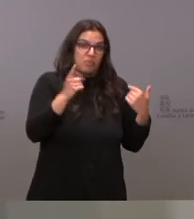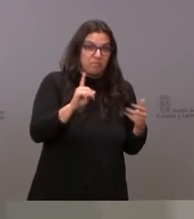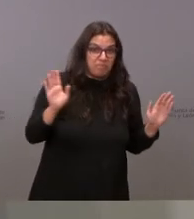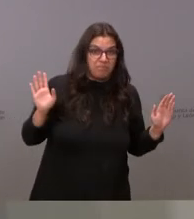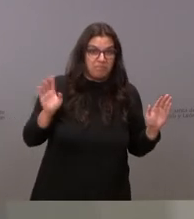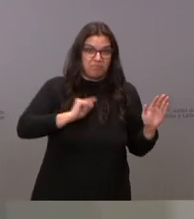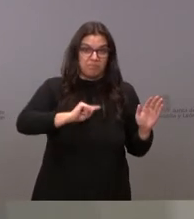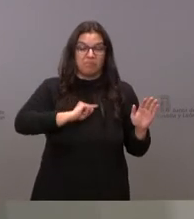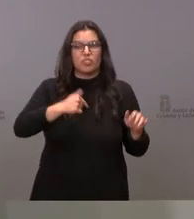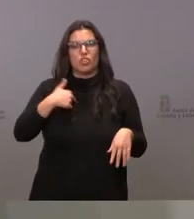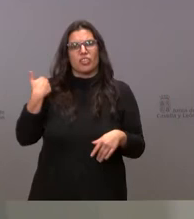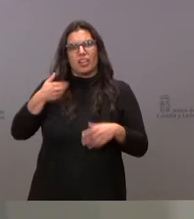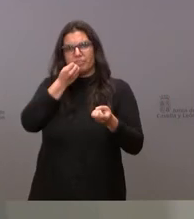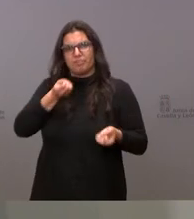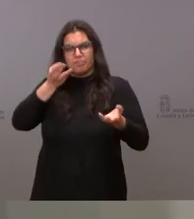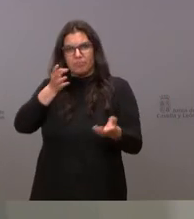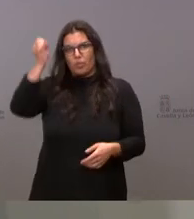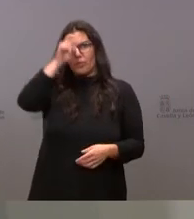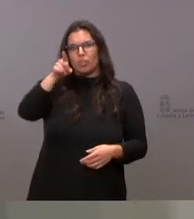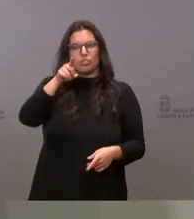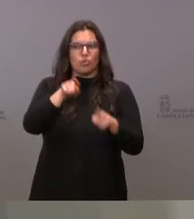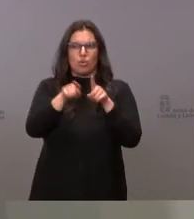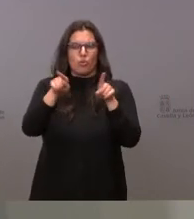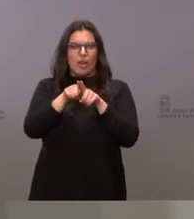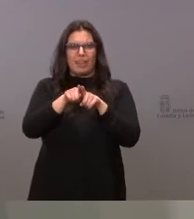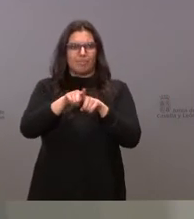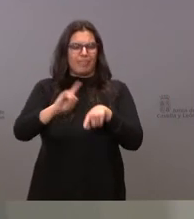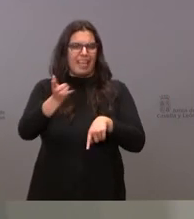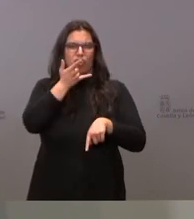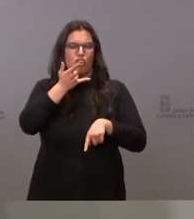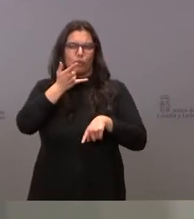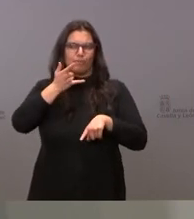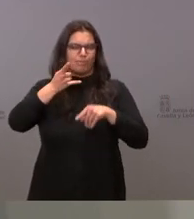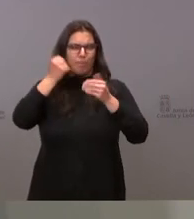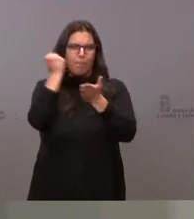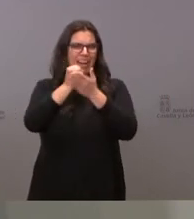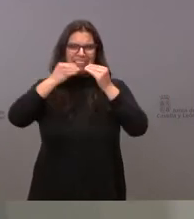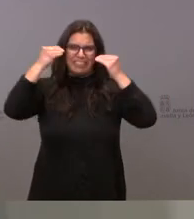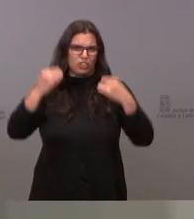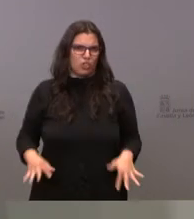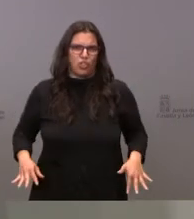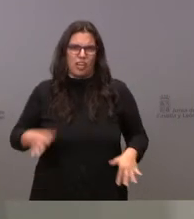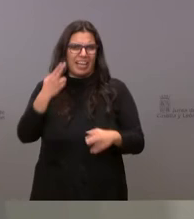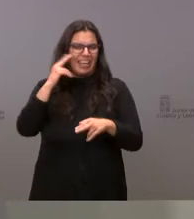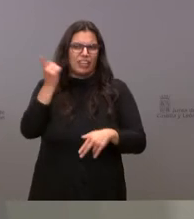porque siempre lo he dicho, es un error histórico, es un error de grandes dimensiones, un error político de grandes dimensiones. Lo dije